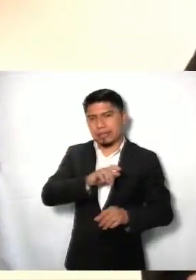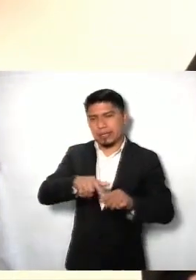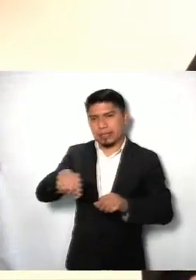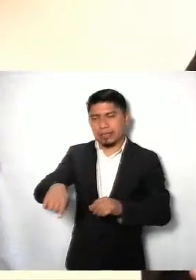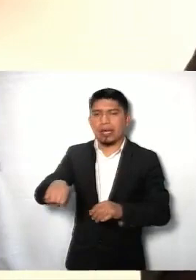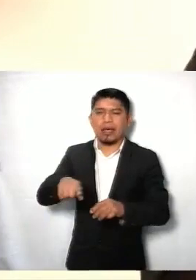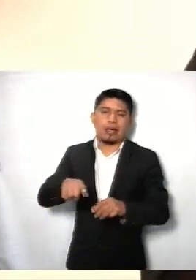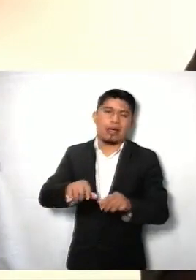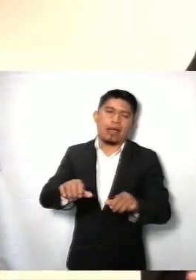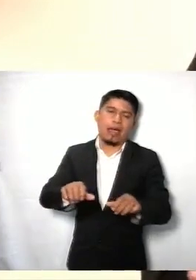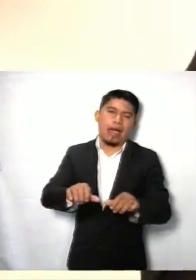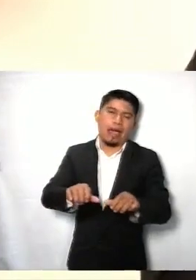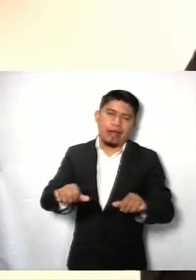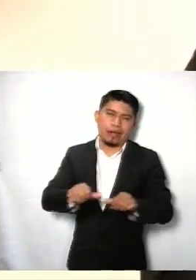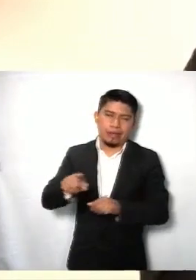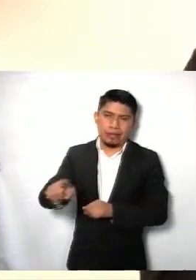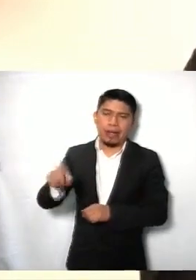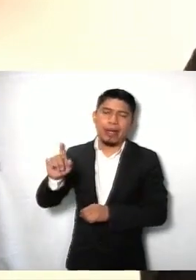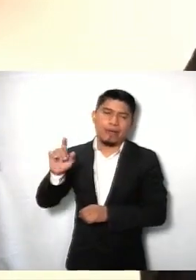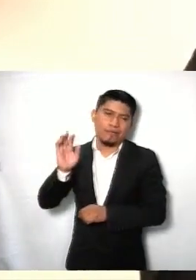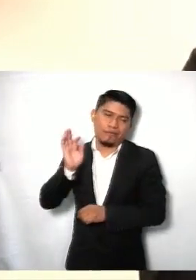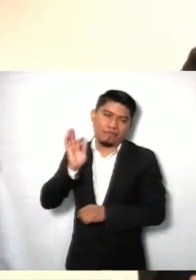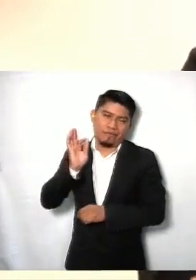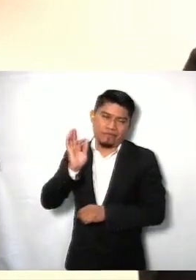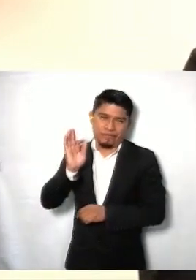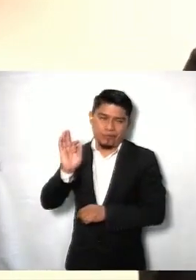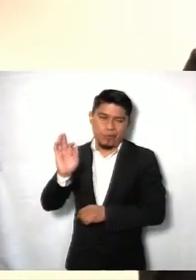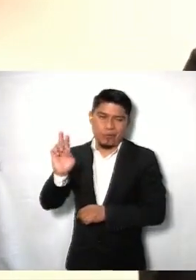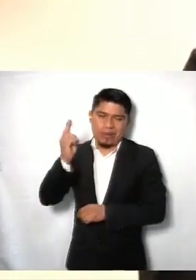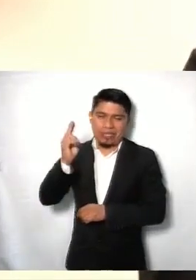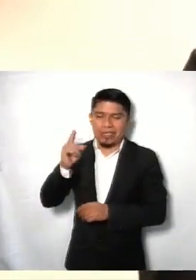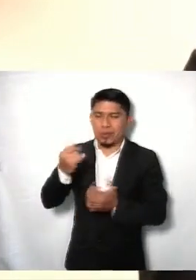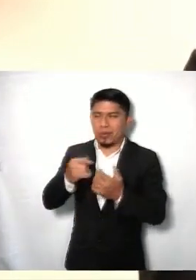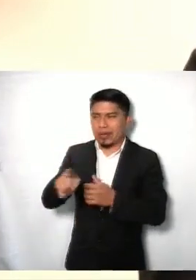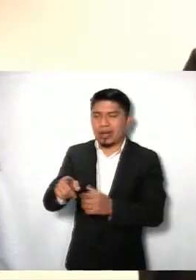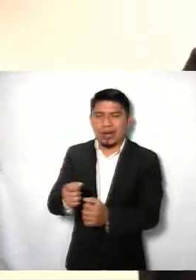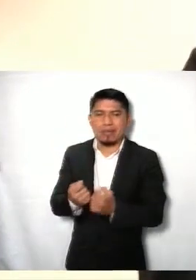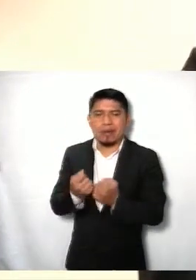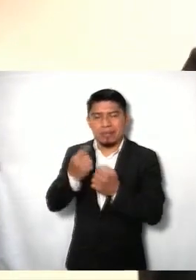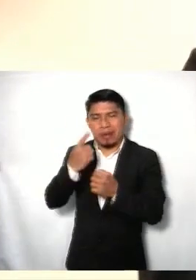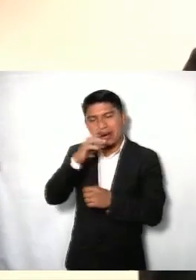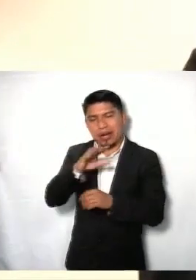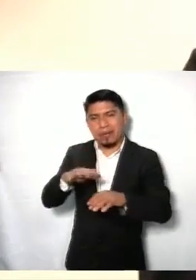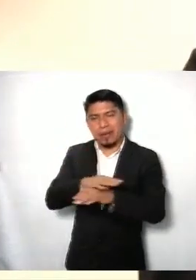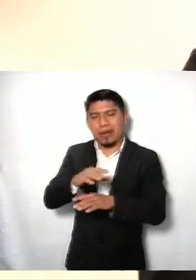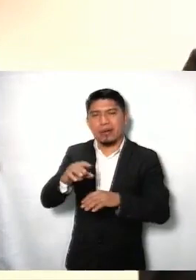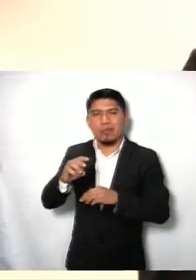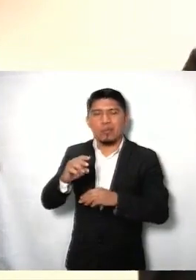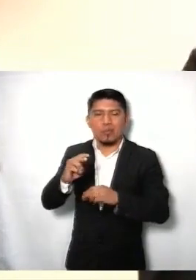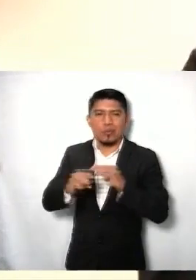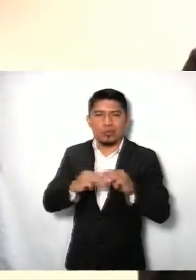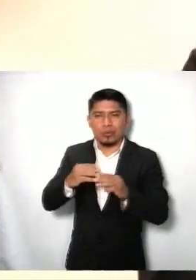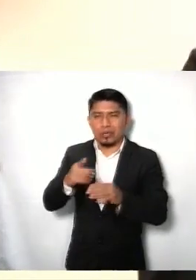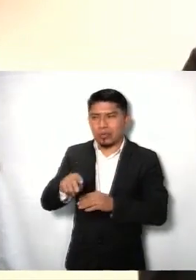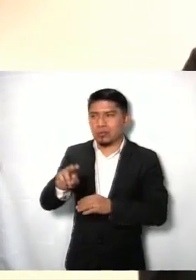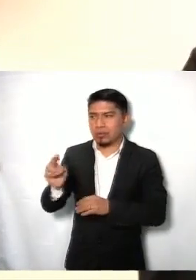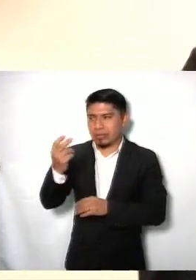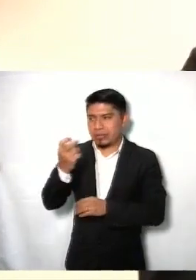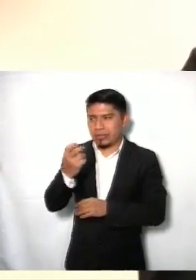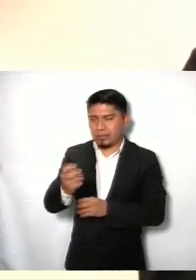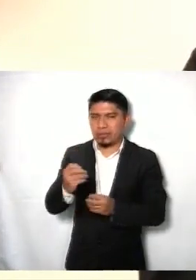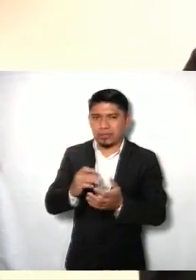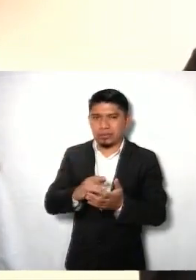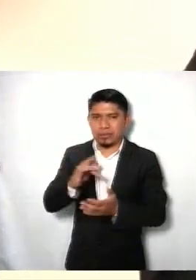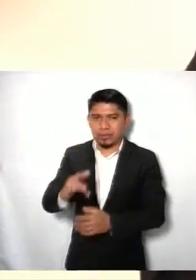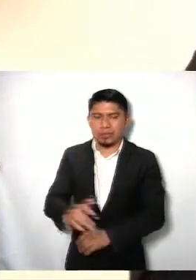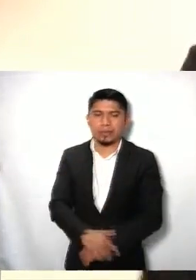Derecho de la UNAM, y por recordar que Mandela nos decía que la educación siempre será el arma más poderosa para cambiar el mundo, y las universidades son ejemplo de ello.